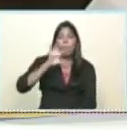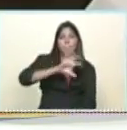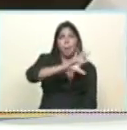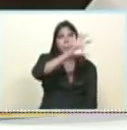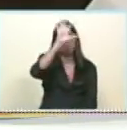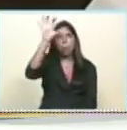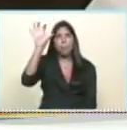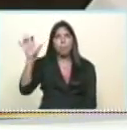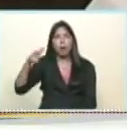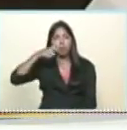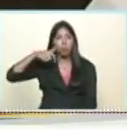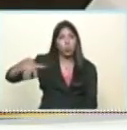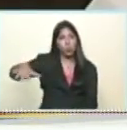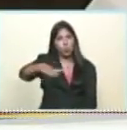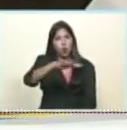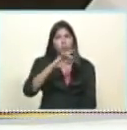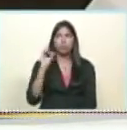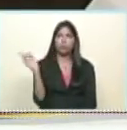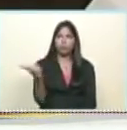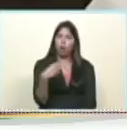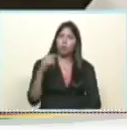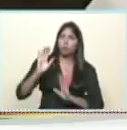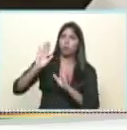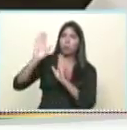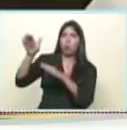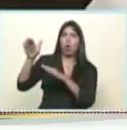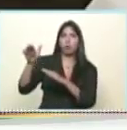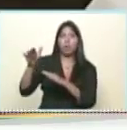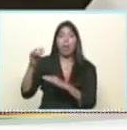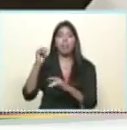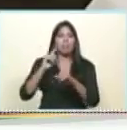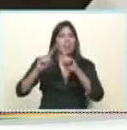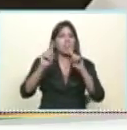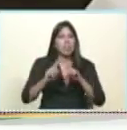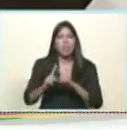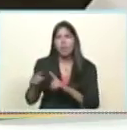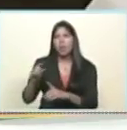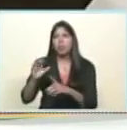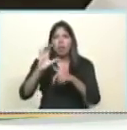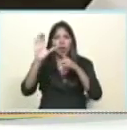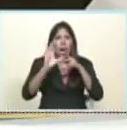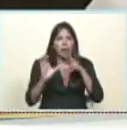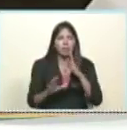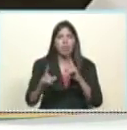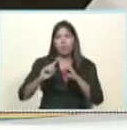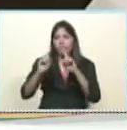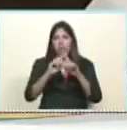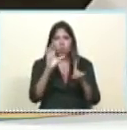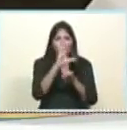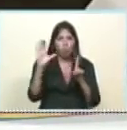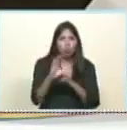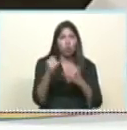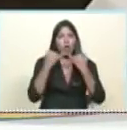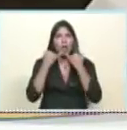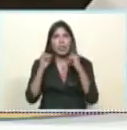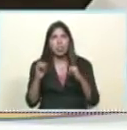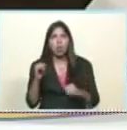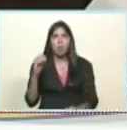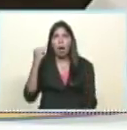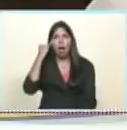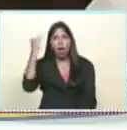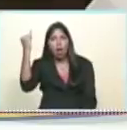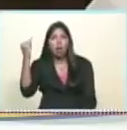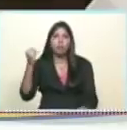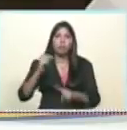mundo de todas las ideologías, de todas las características, de toda la humanidad